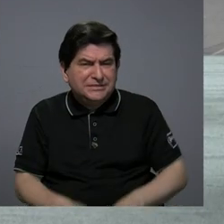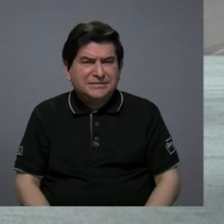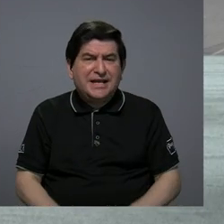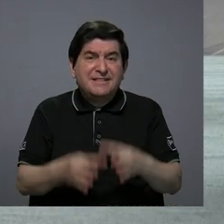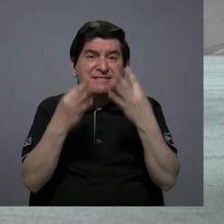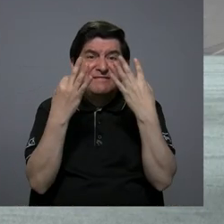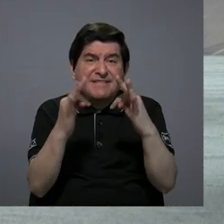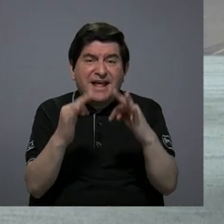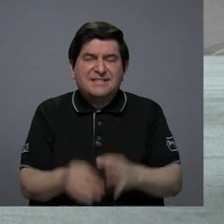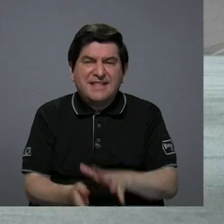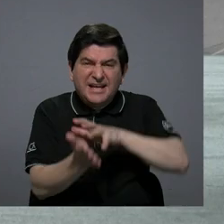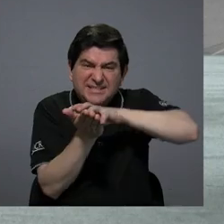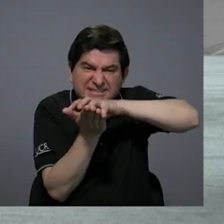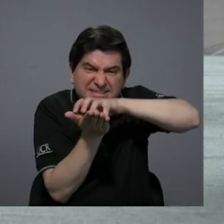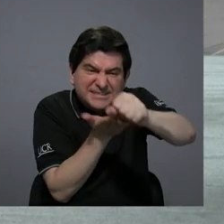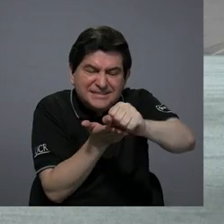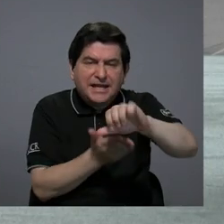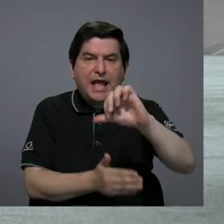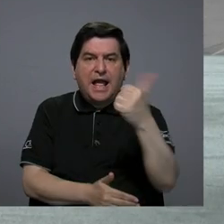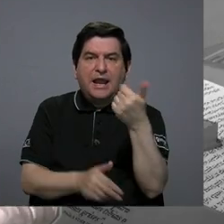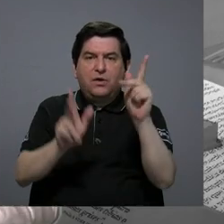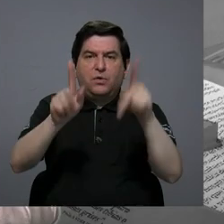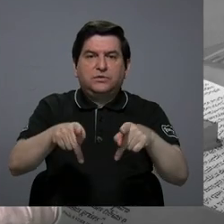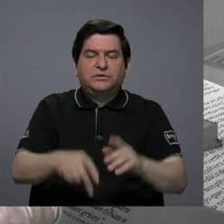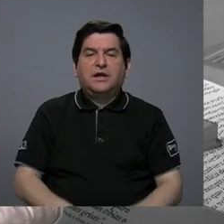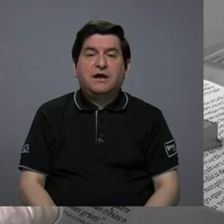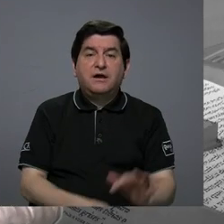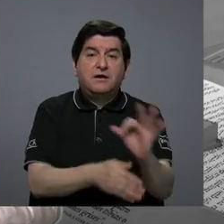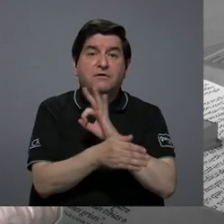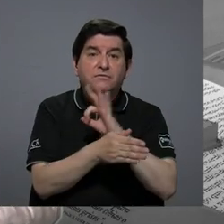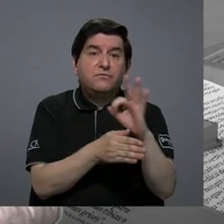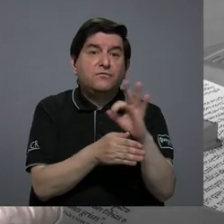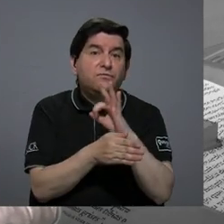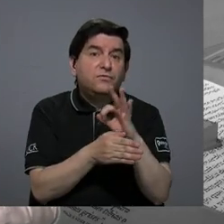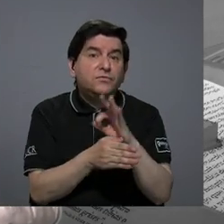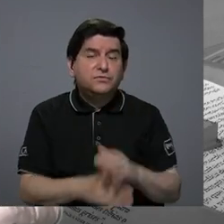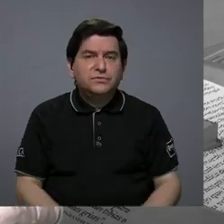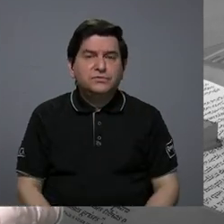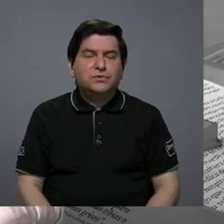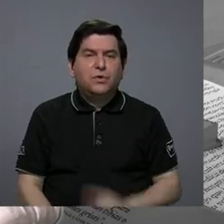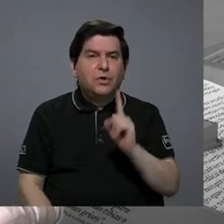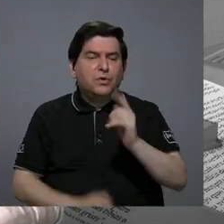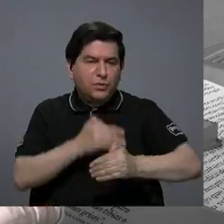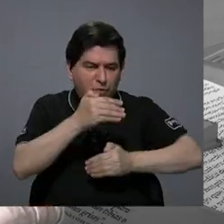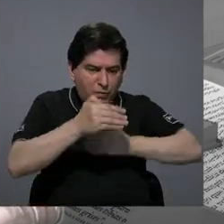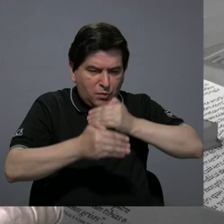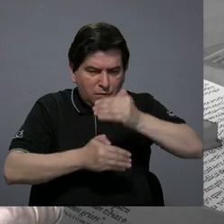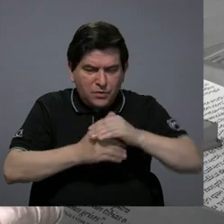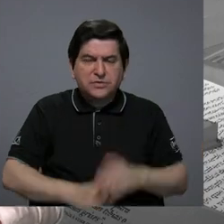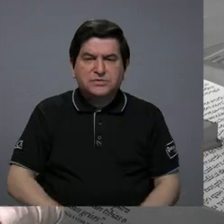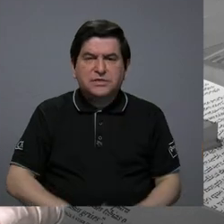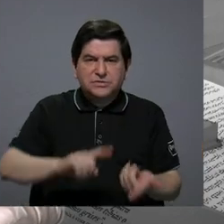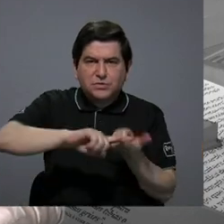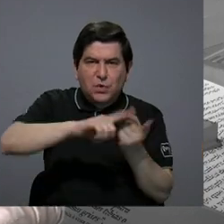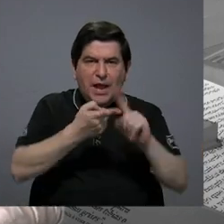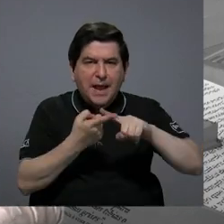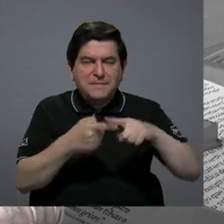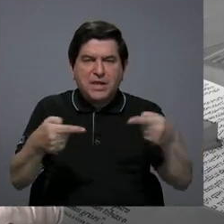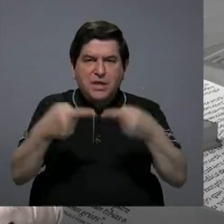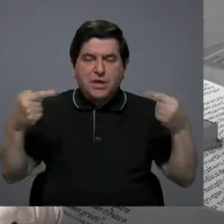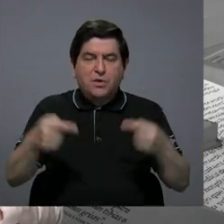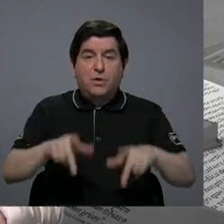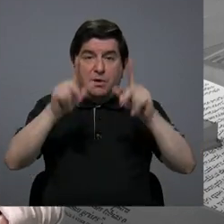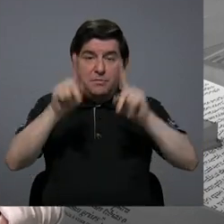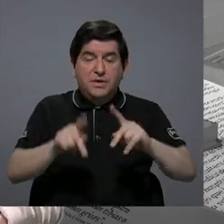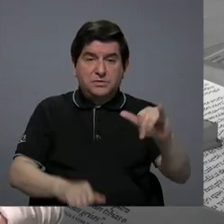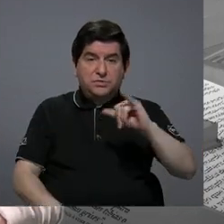intenta aniquilar al otro, que funciona bajo una dinámica de amigo-enemigo, o sea,